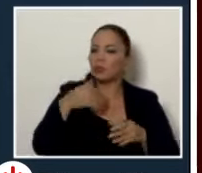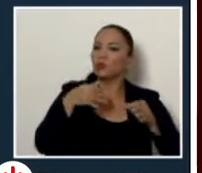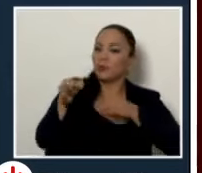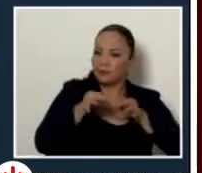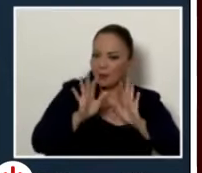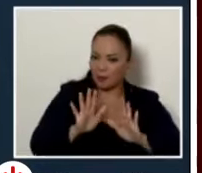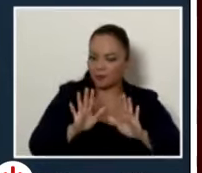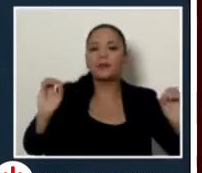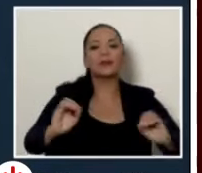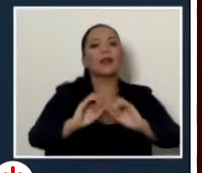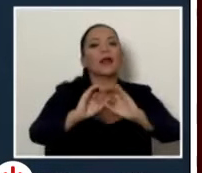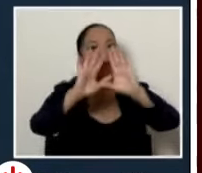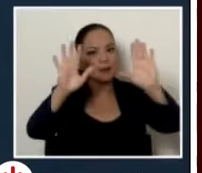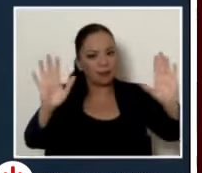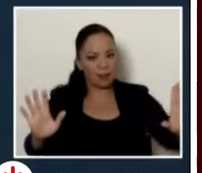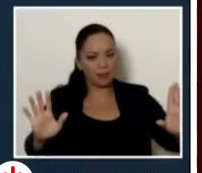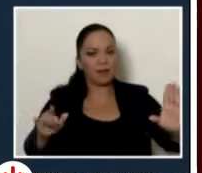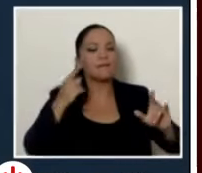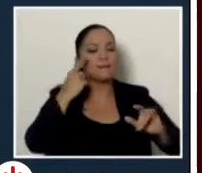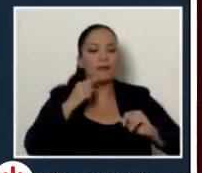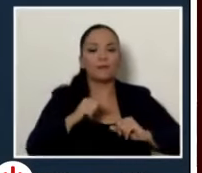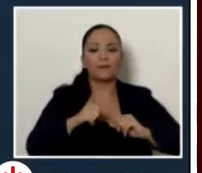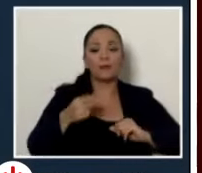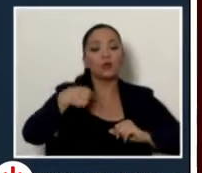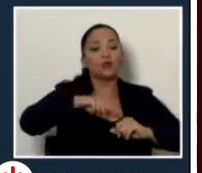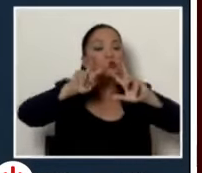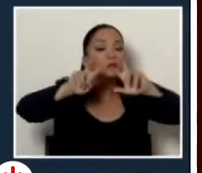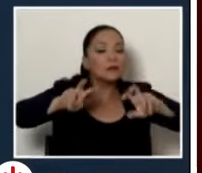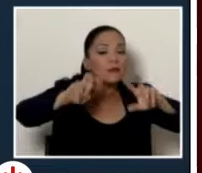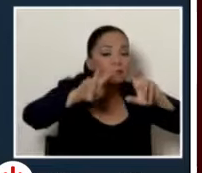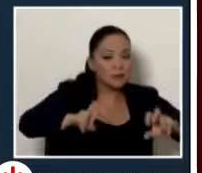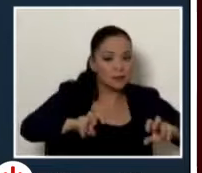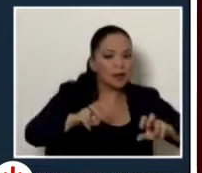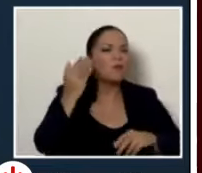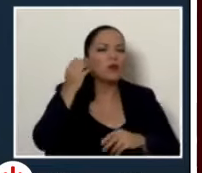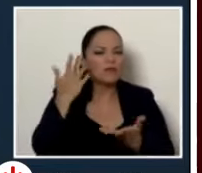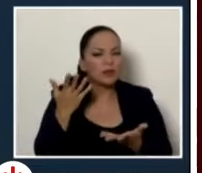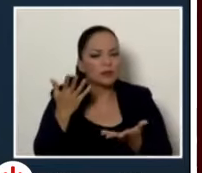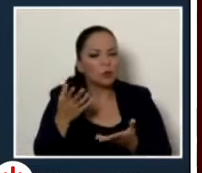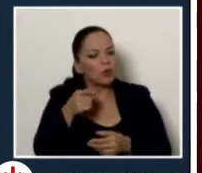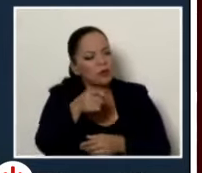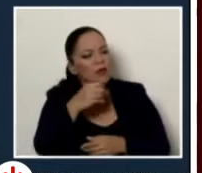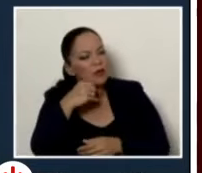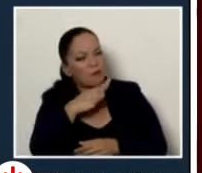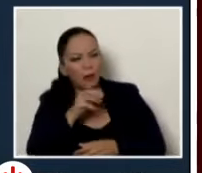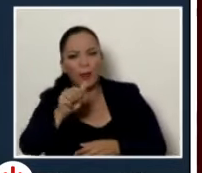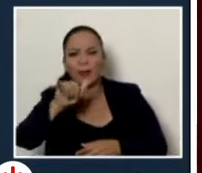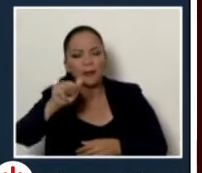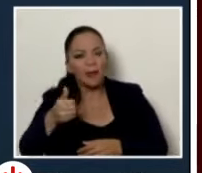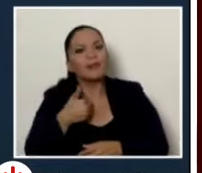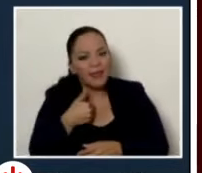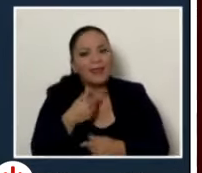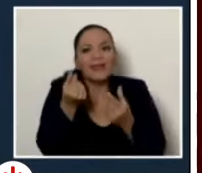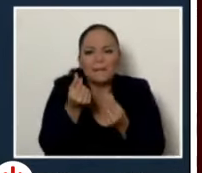claridad meridiana que la revisión la hicimos para ver por qué es que la AIA tiene recursos,